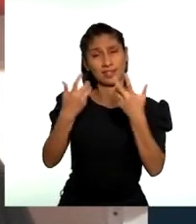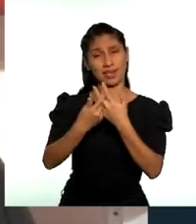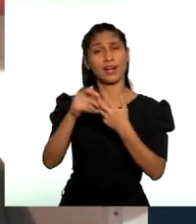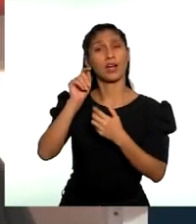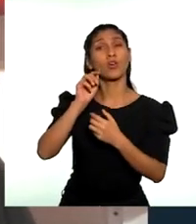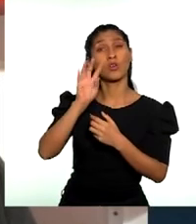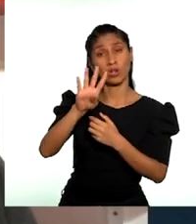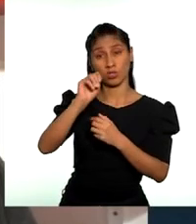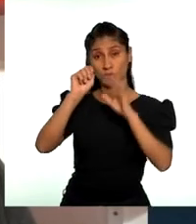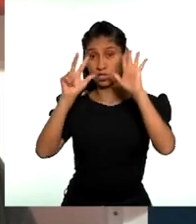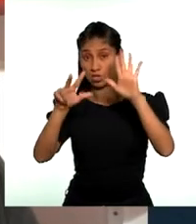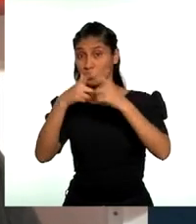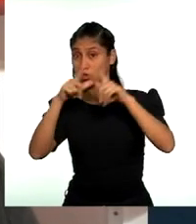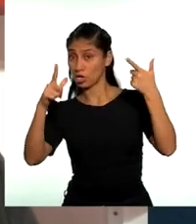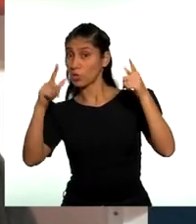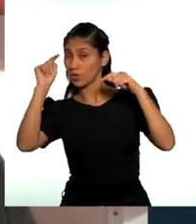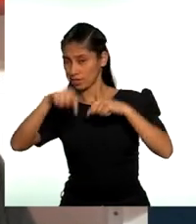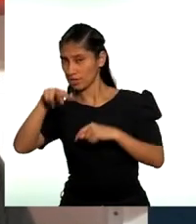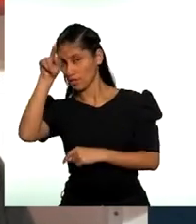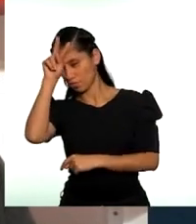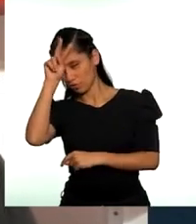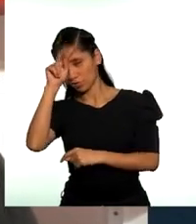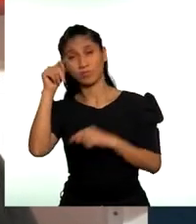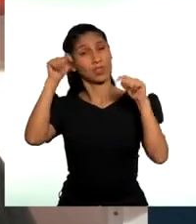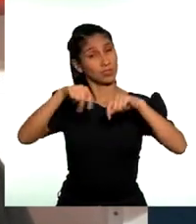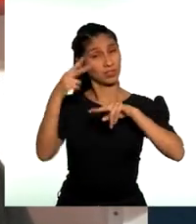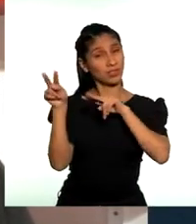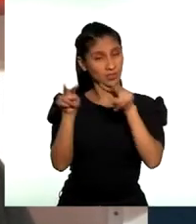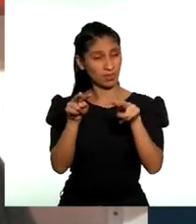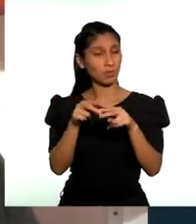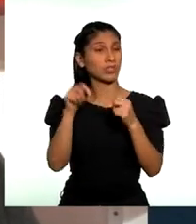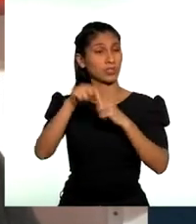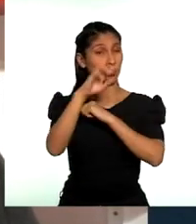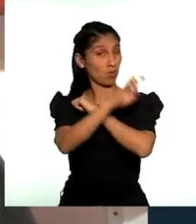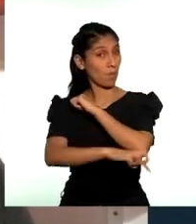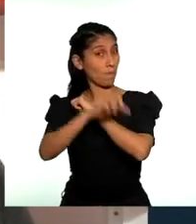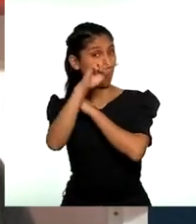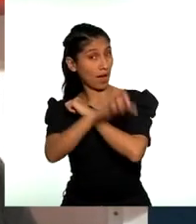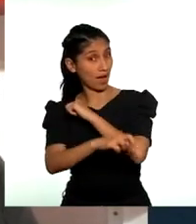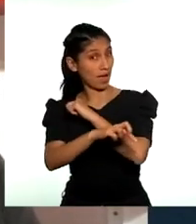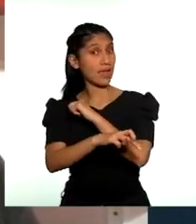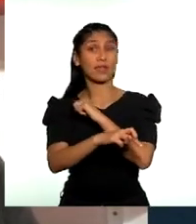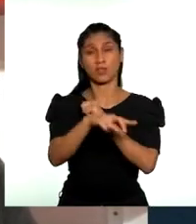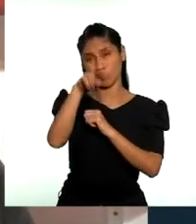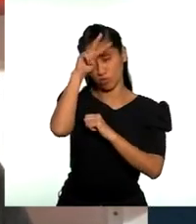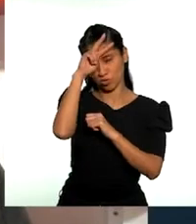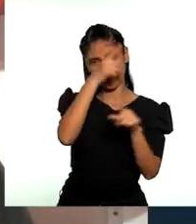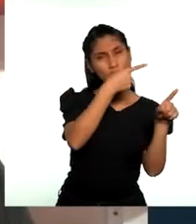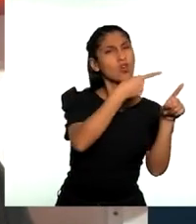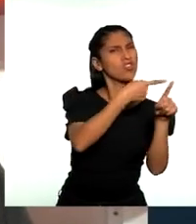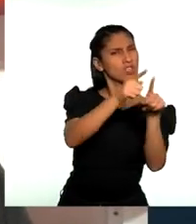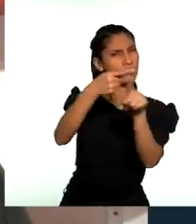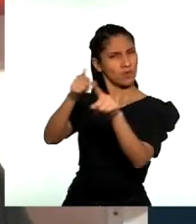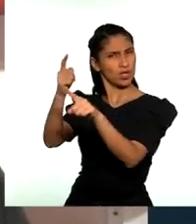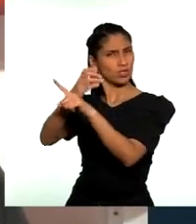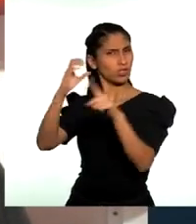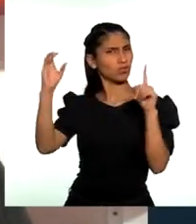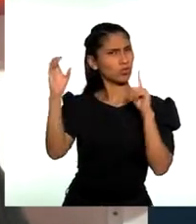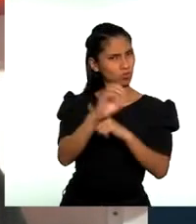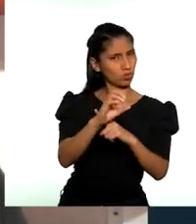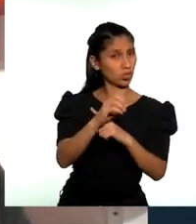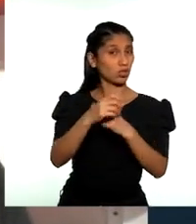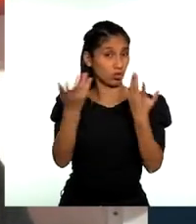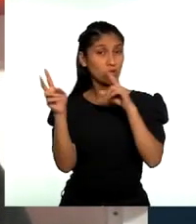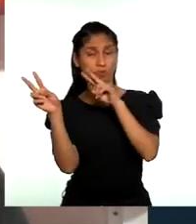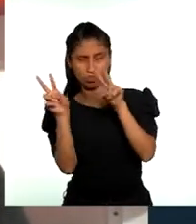país. Esa es nuestra realidad, un país diverso, culturalmente hablando, donde podríamos